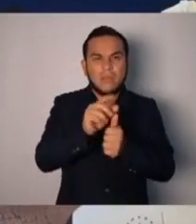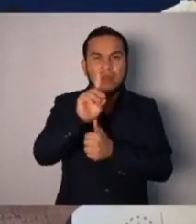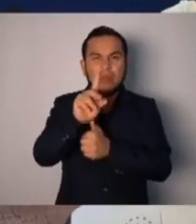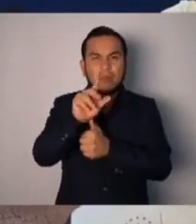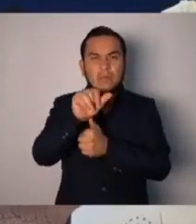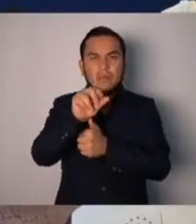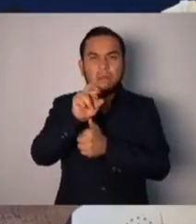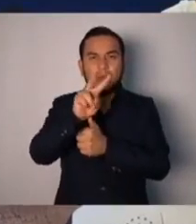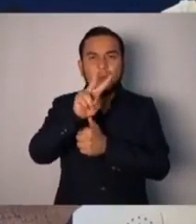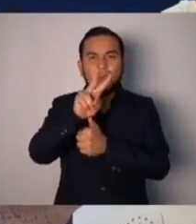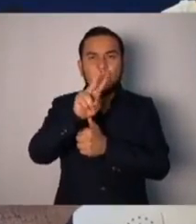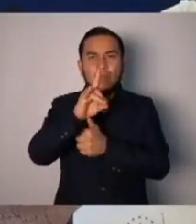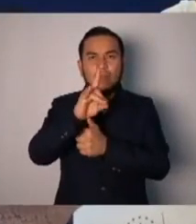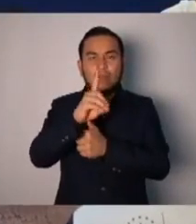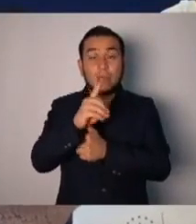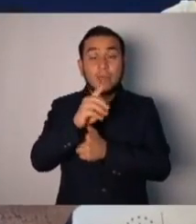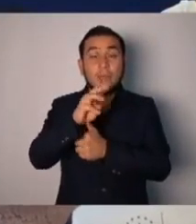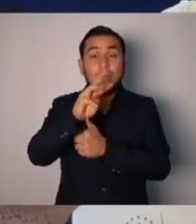el ex procurador.